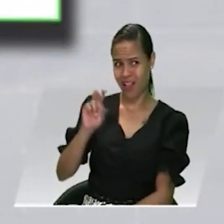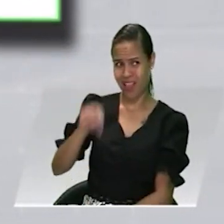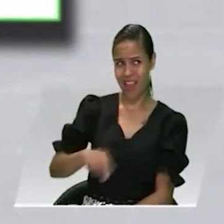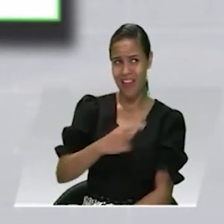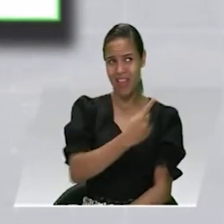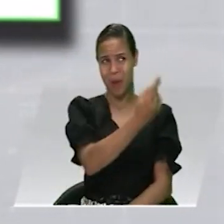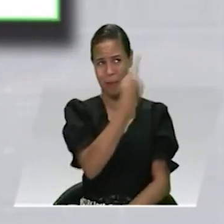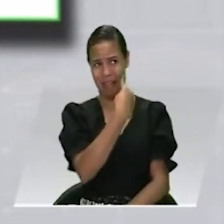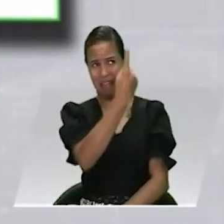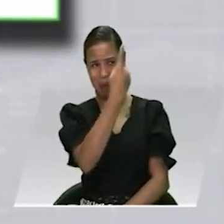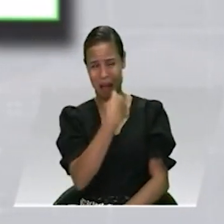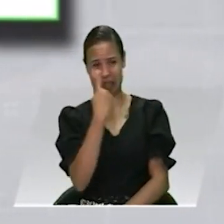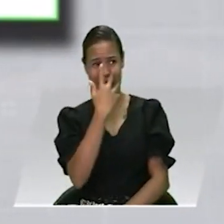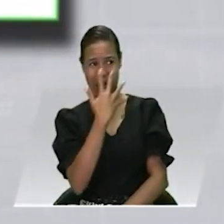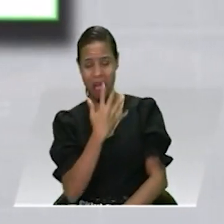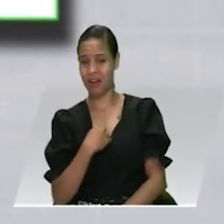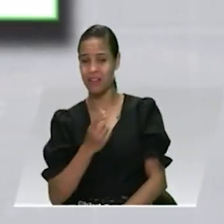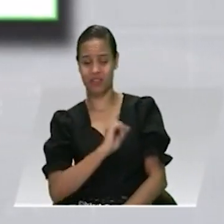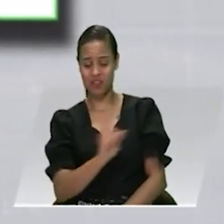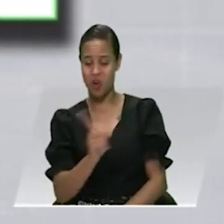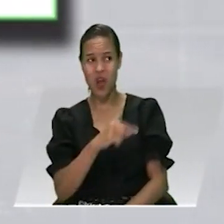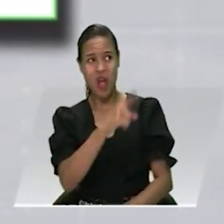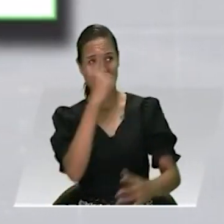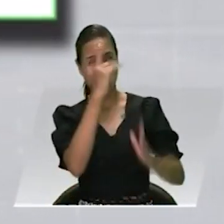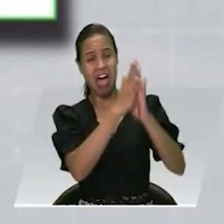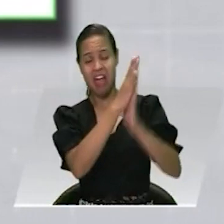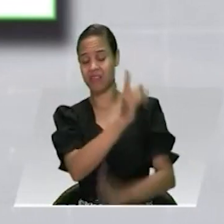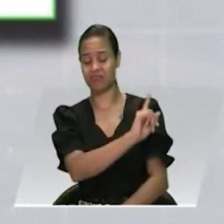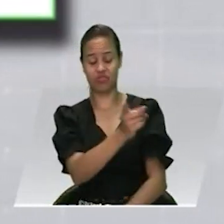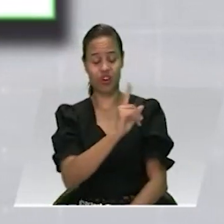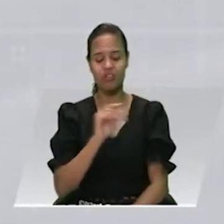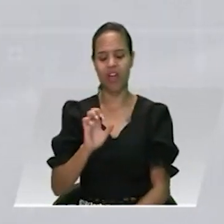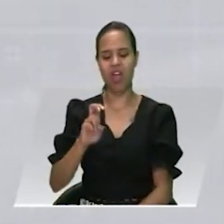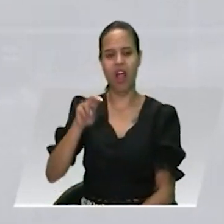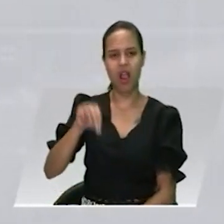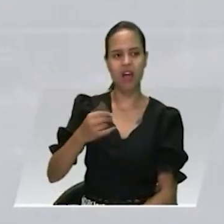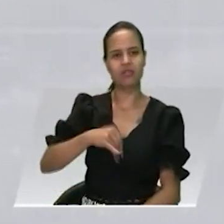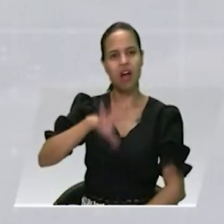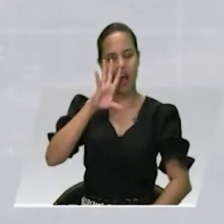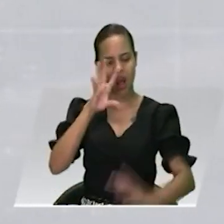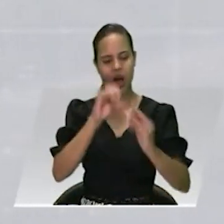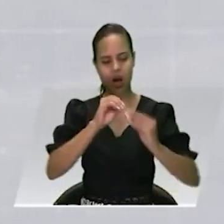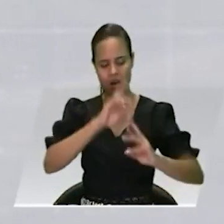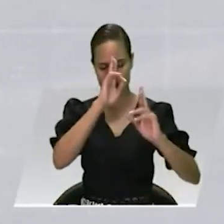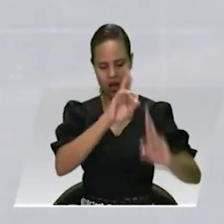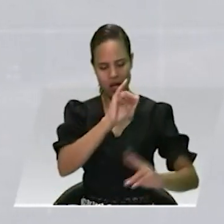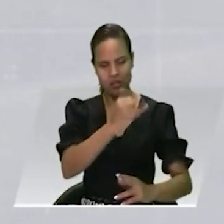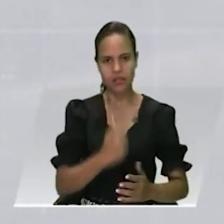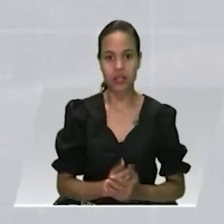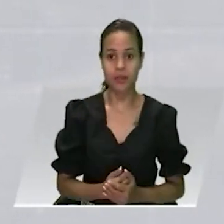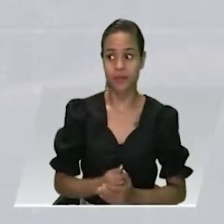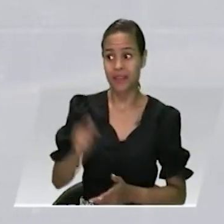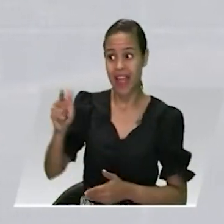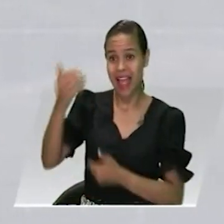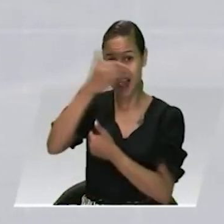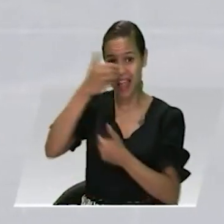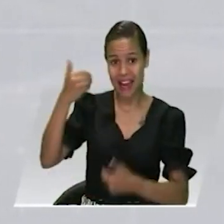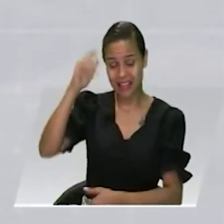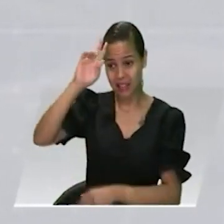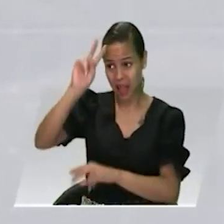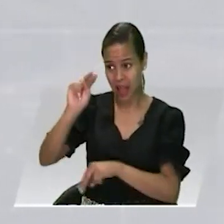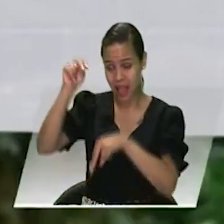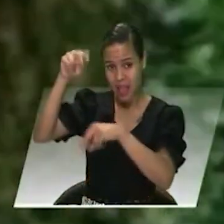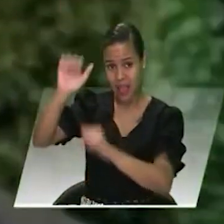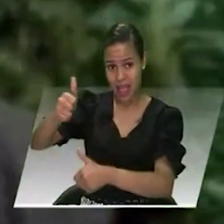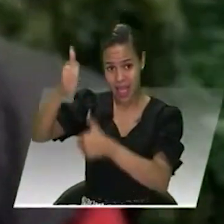no se hagan ilusiones. El ELN respetará lo acordado. El jefe guerrillero afirma que con la liberación del padre de